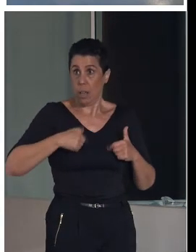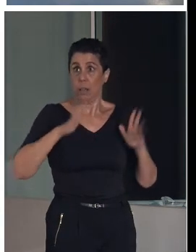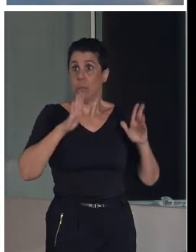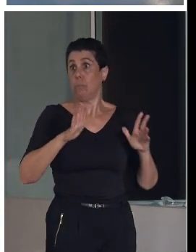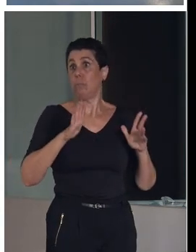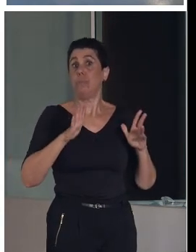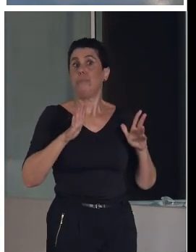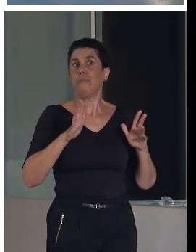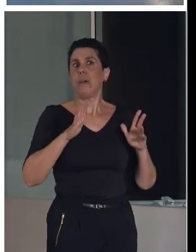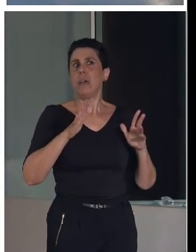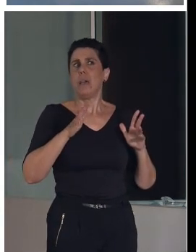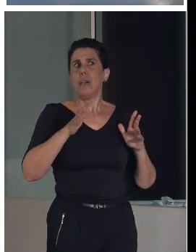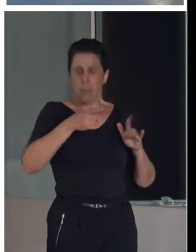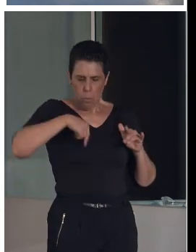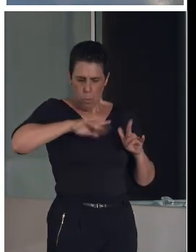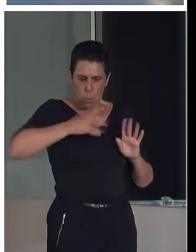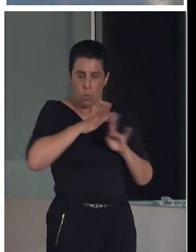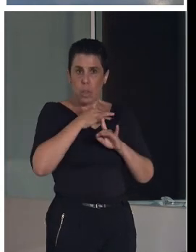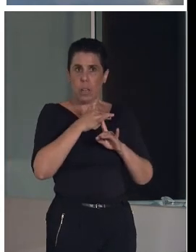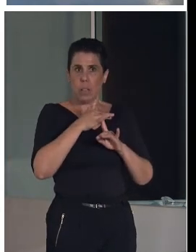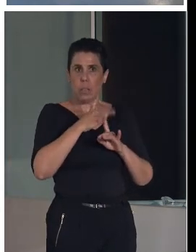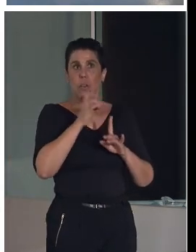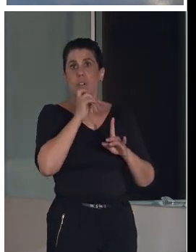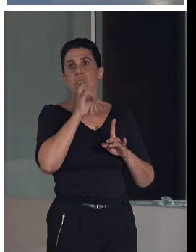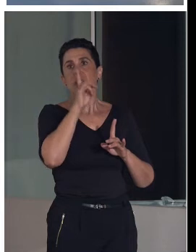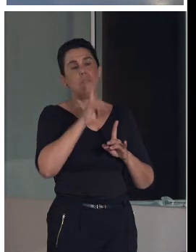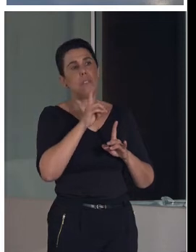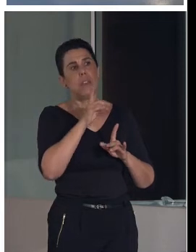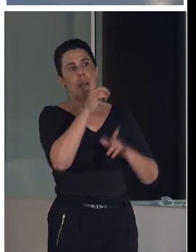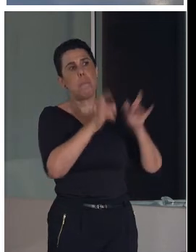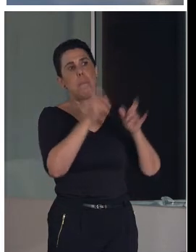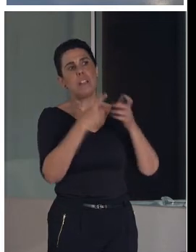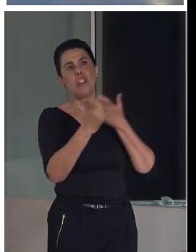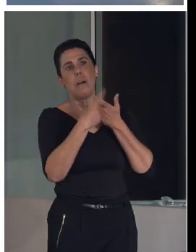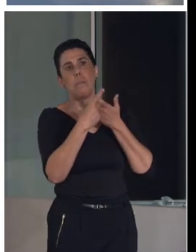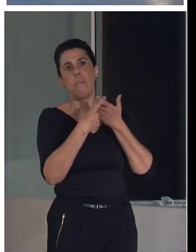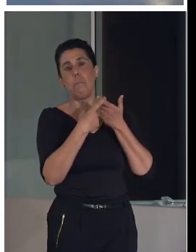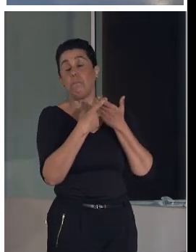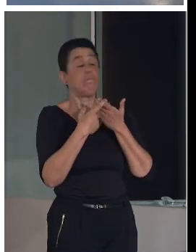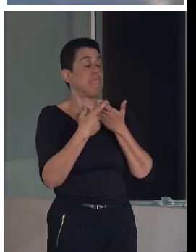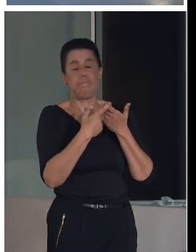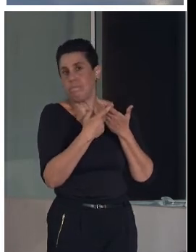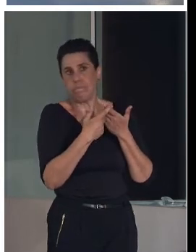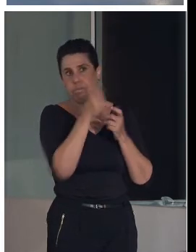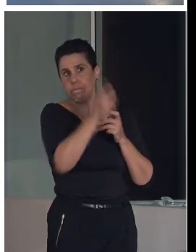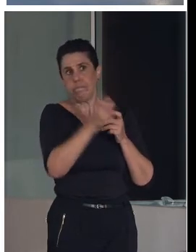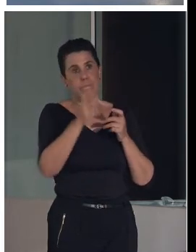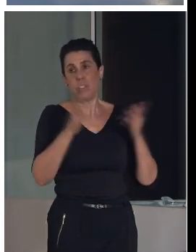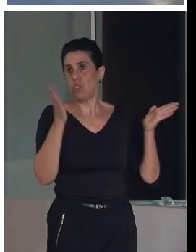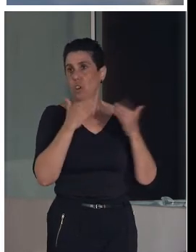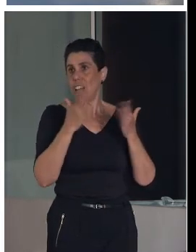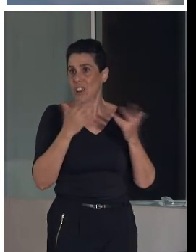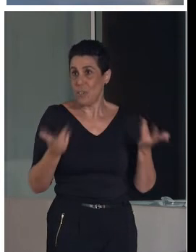es que, como habéis visto en la definición poblacional, no tenemos personas. Y, para nosotros, la accesibilidad